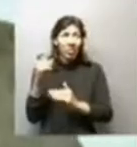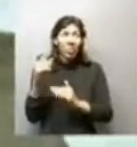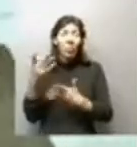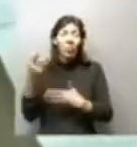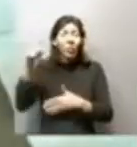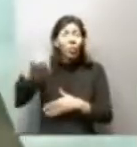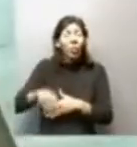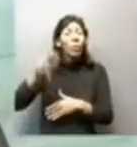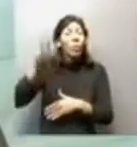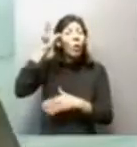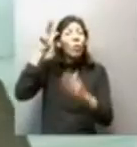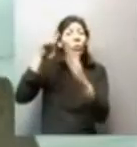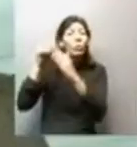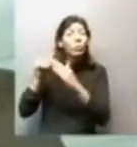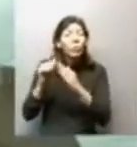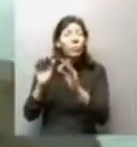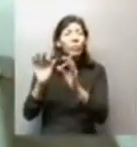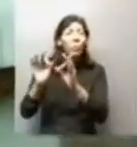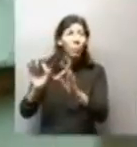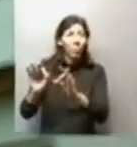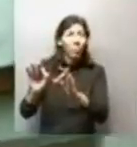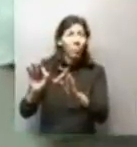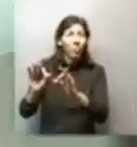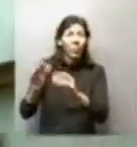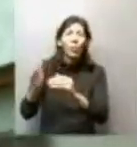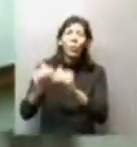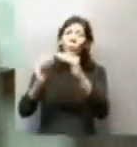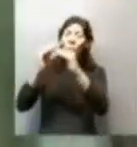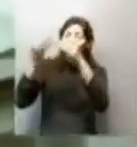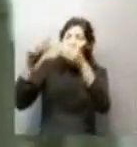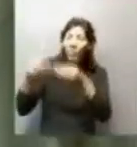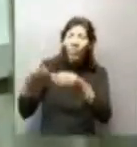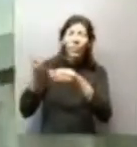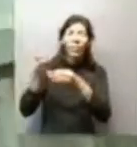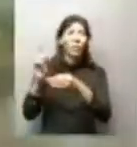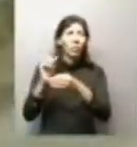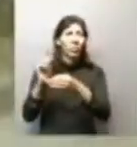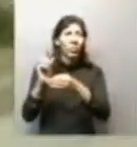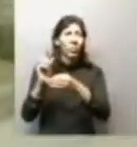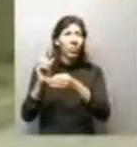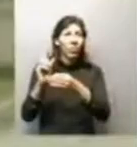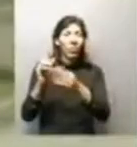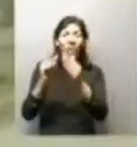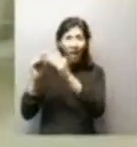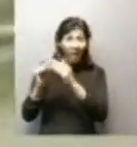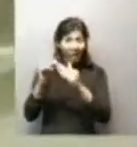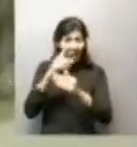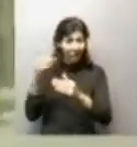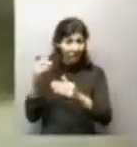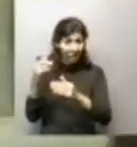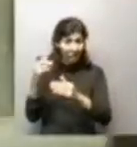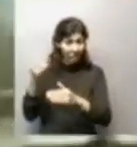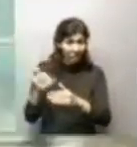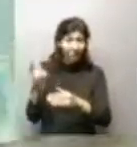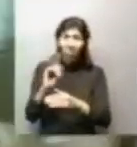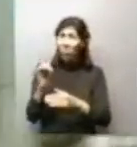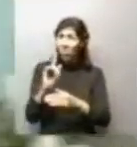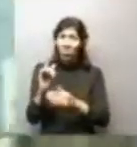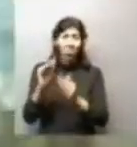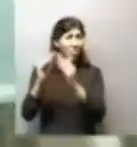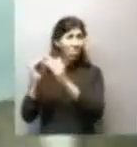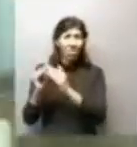hasta que se hicieron ocho casas, bueno, pero en realidad no las hicieron realmente como tiene que ser. ¿No hay cien viviendas acá? No, no.